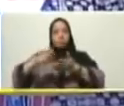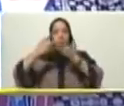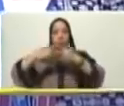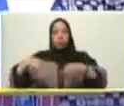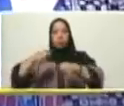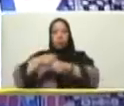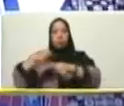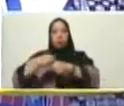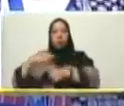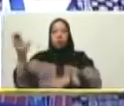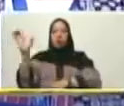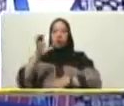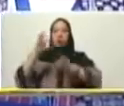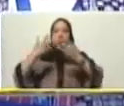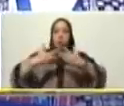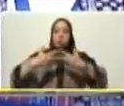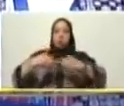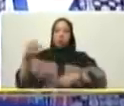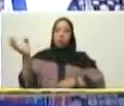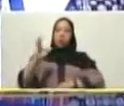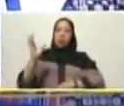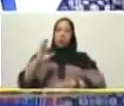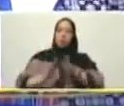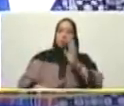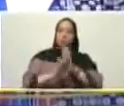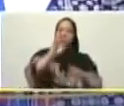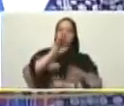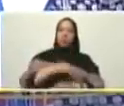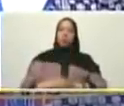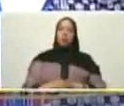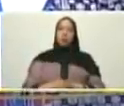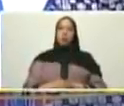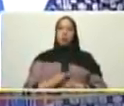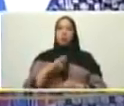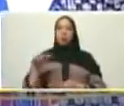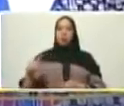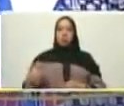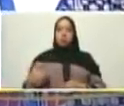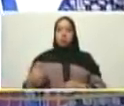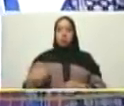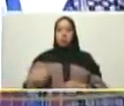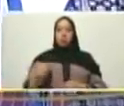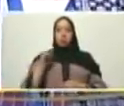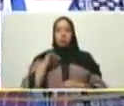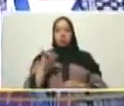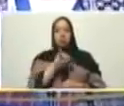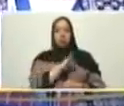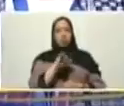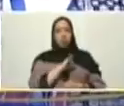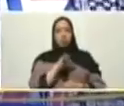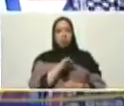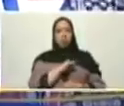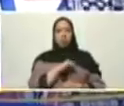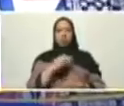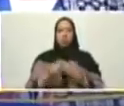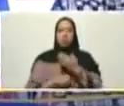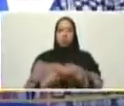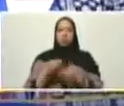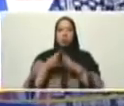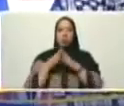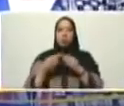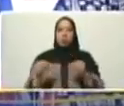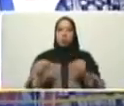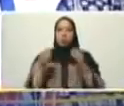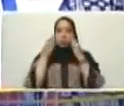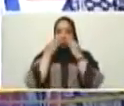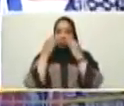Caracas Emprende así que mi comandante para que usted vea las imágenes como son estos apartamentos